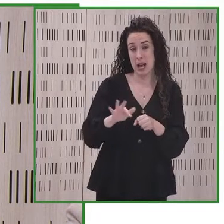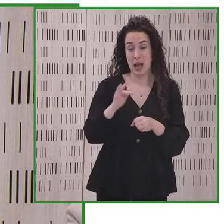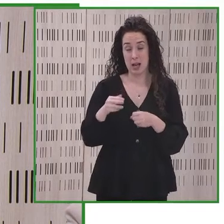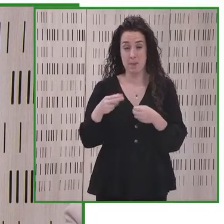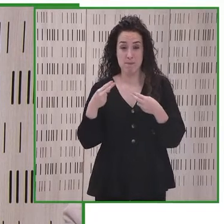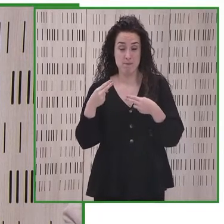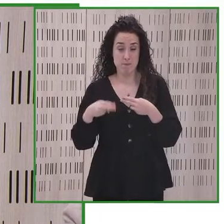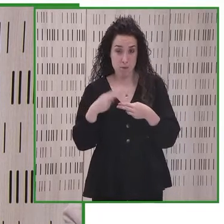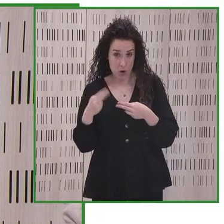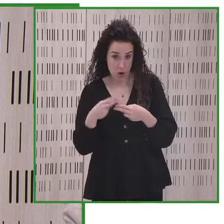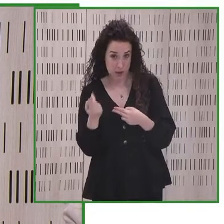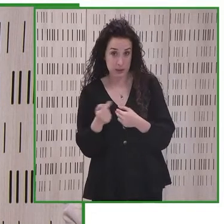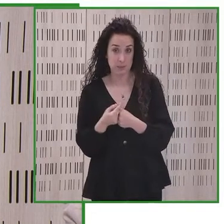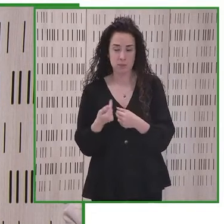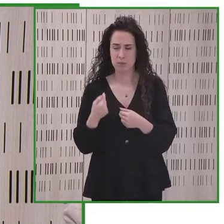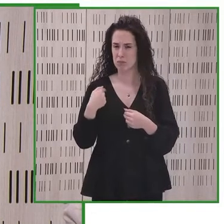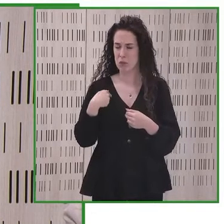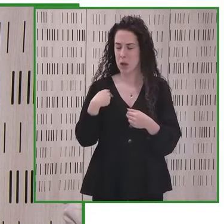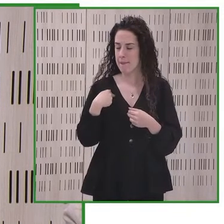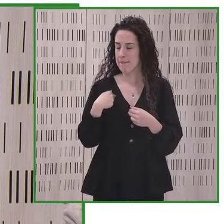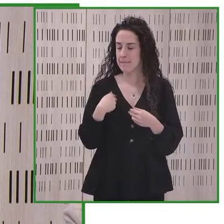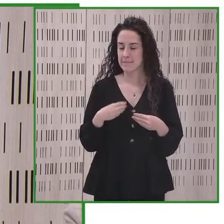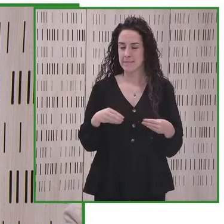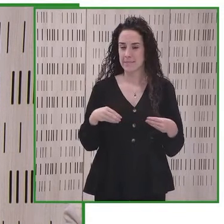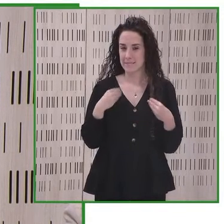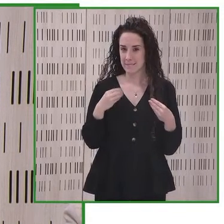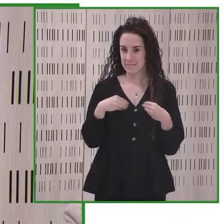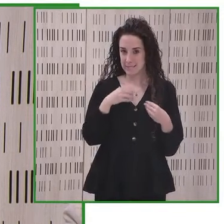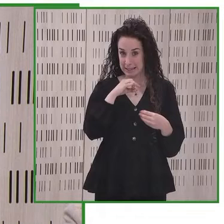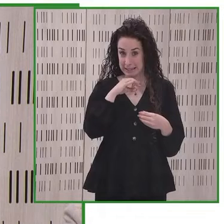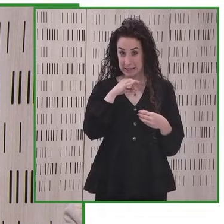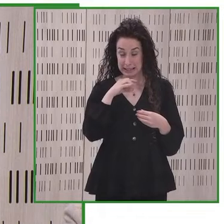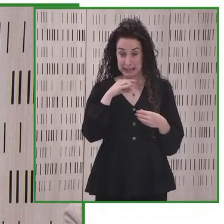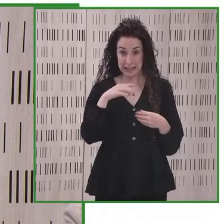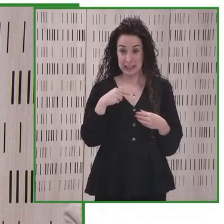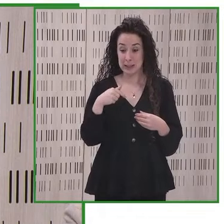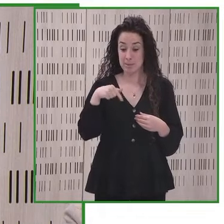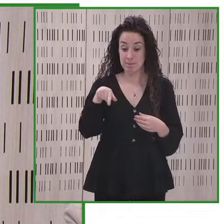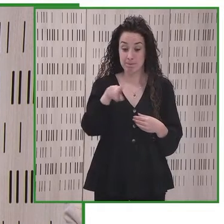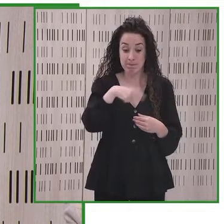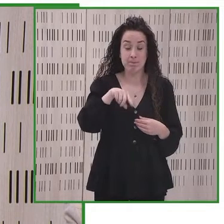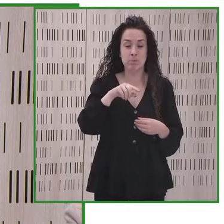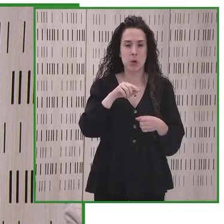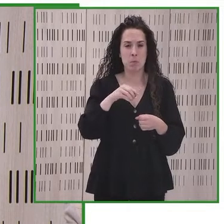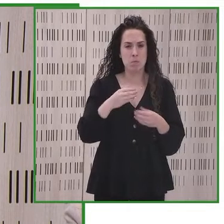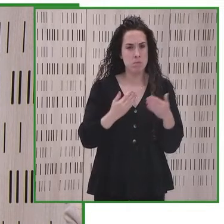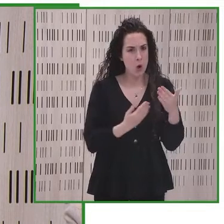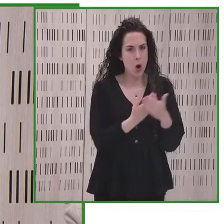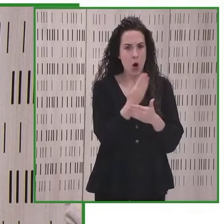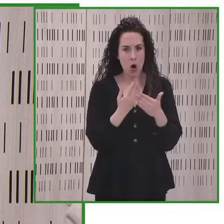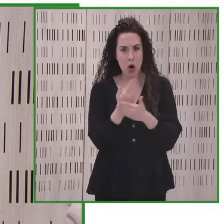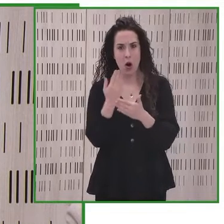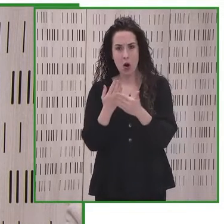llevar adelante políticas innovadoras, nuevas y positivas e inclusivas.